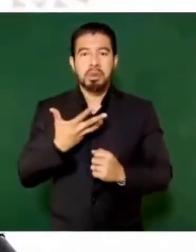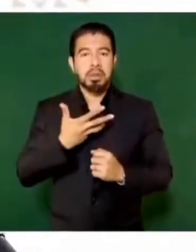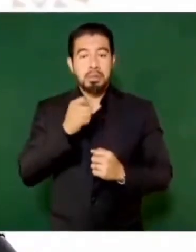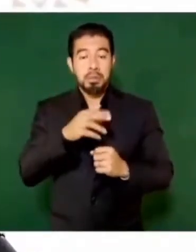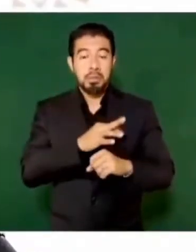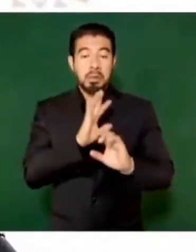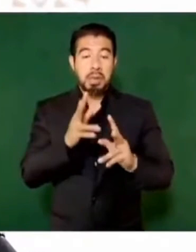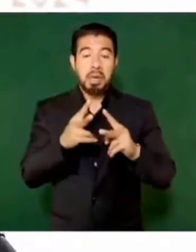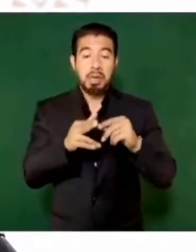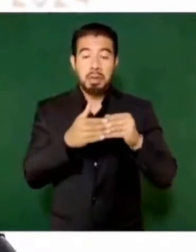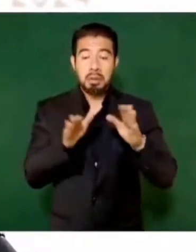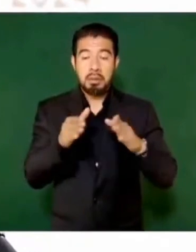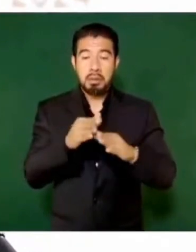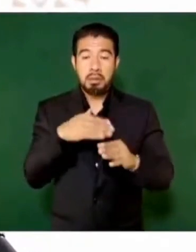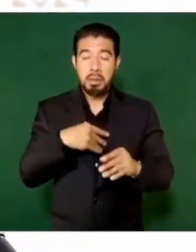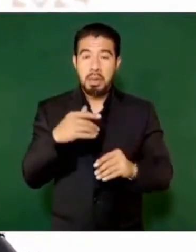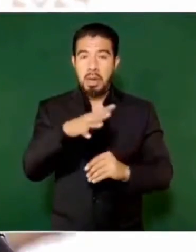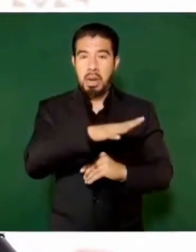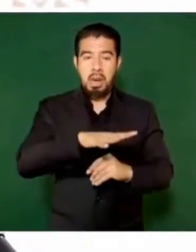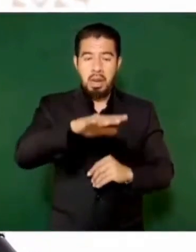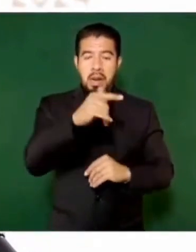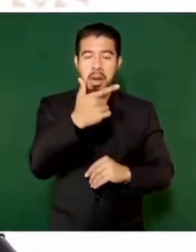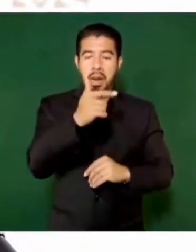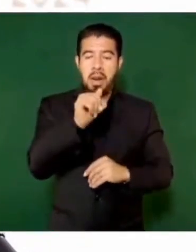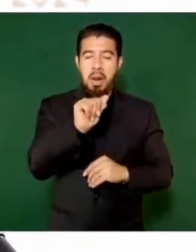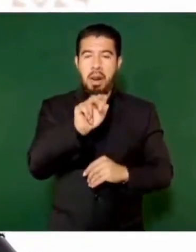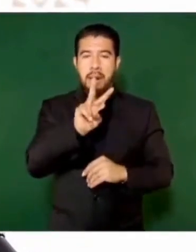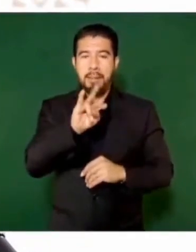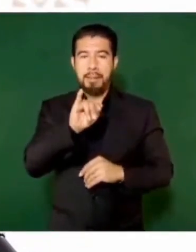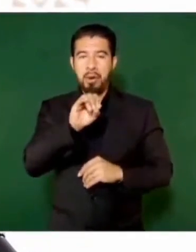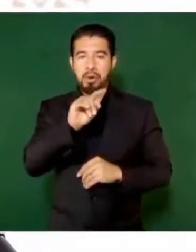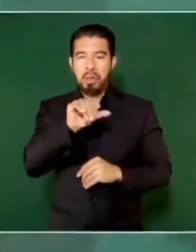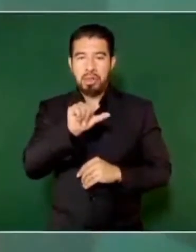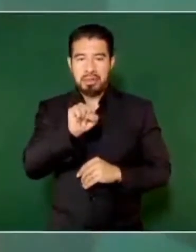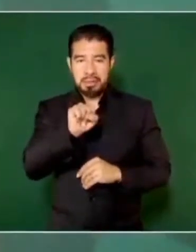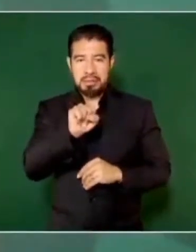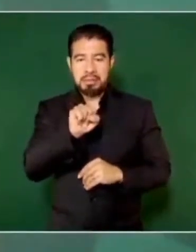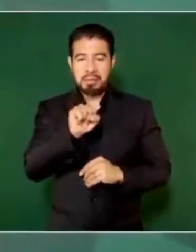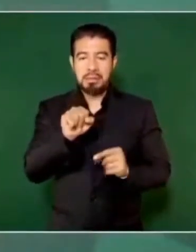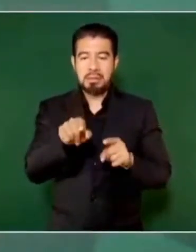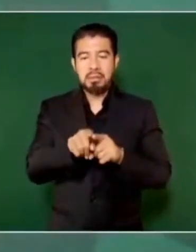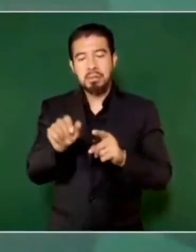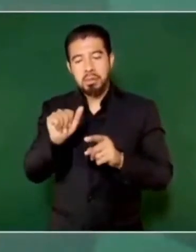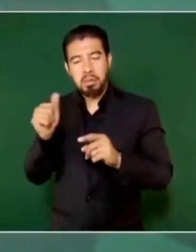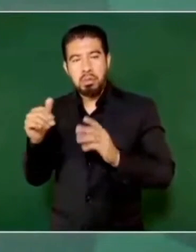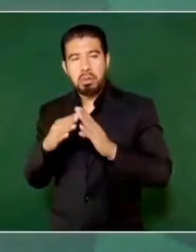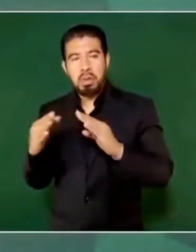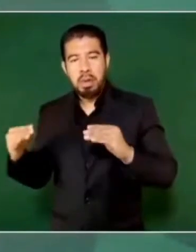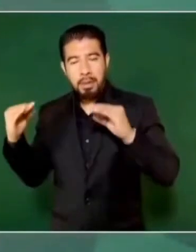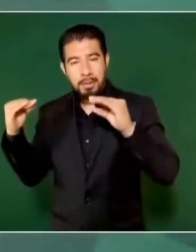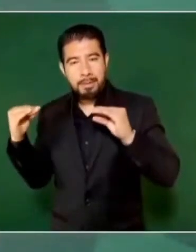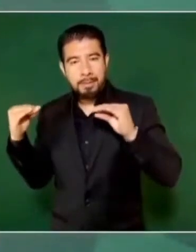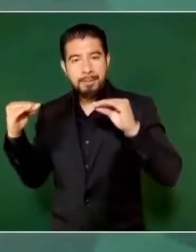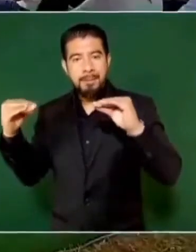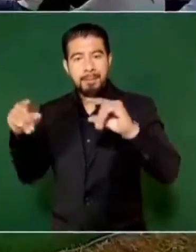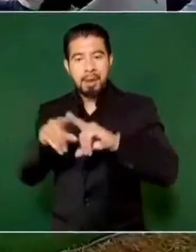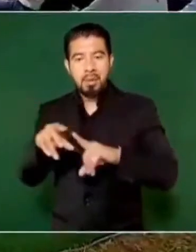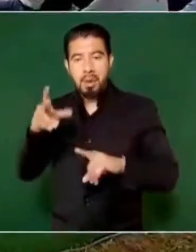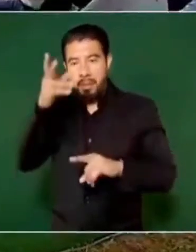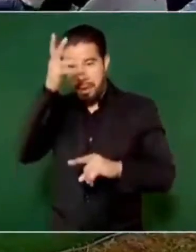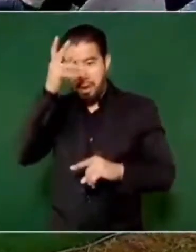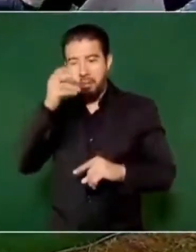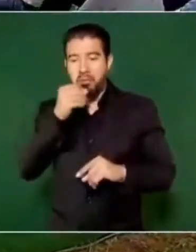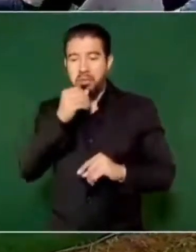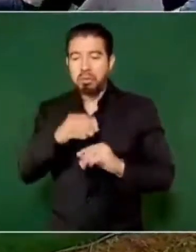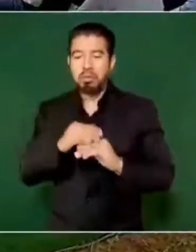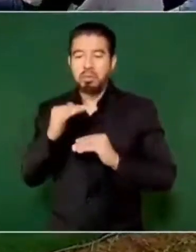inaugurada la parte de gaviotas y ahora se va a sumar la parte del malecón de Villahermosa que va